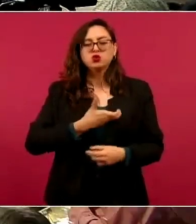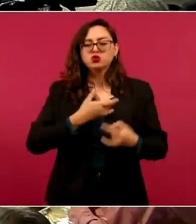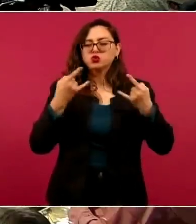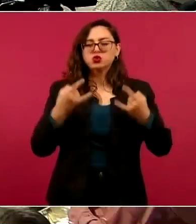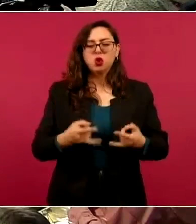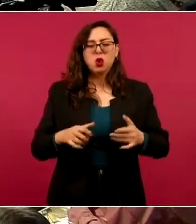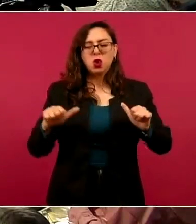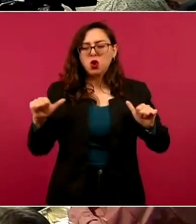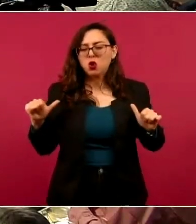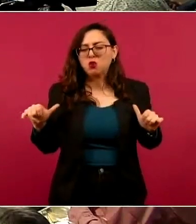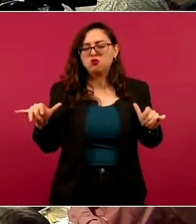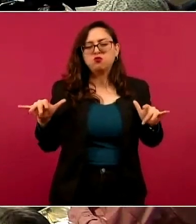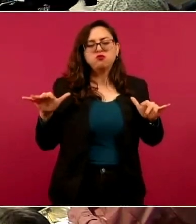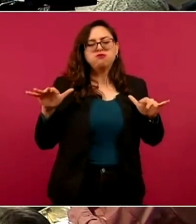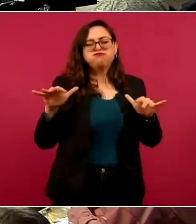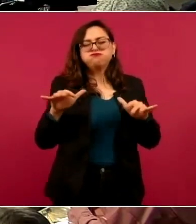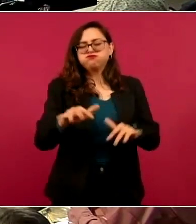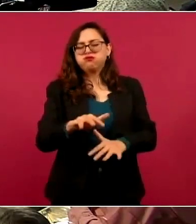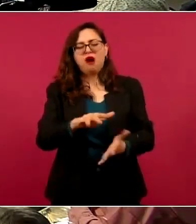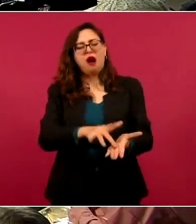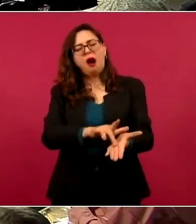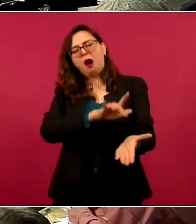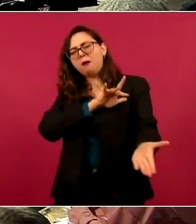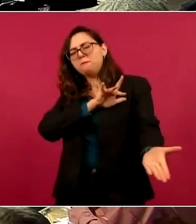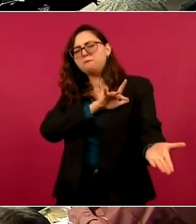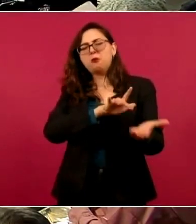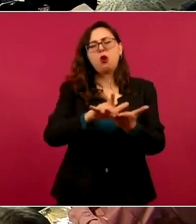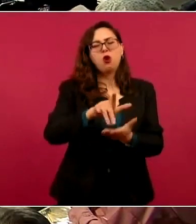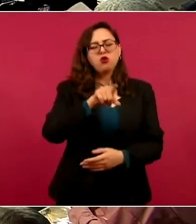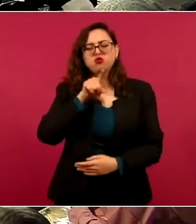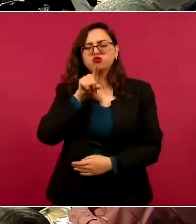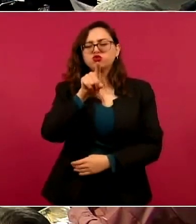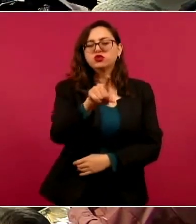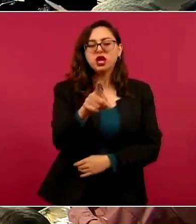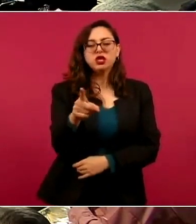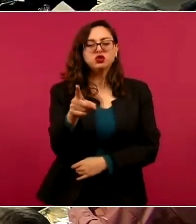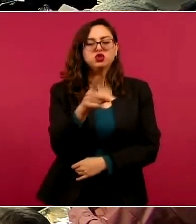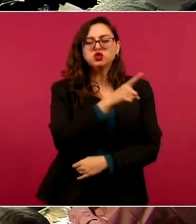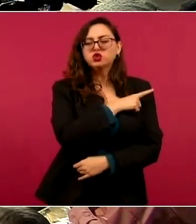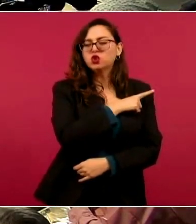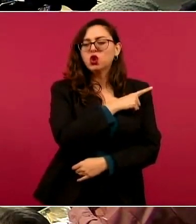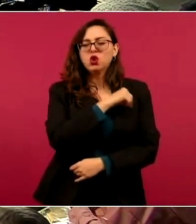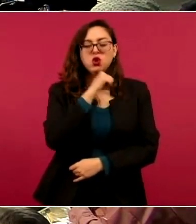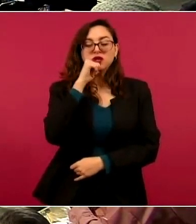sonoro, no estás solo y el INE sí se toca.